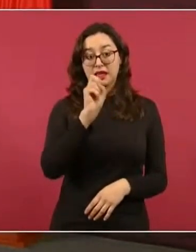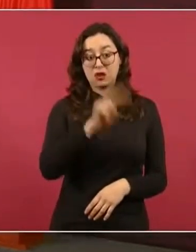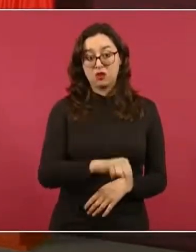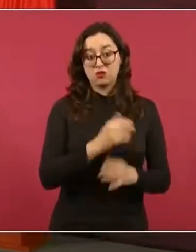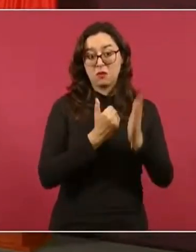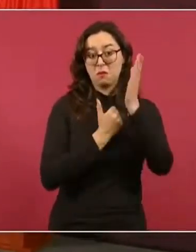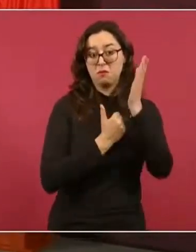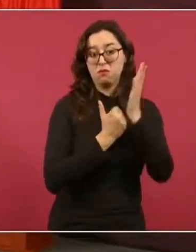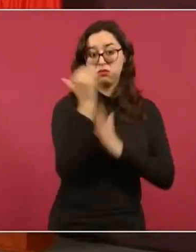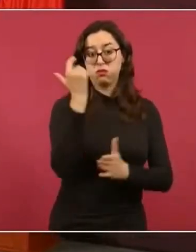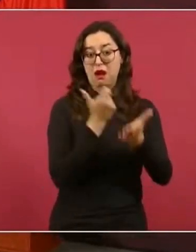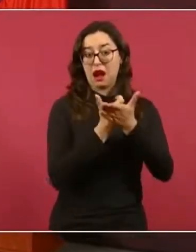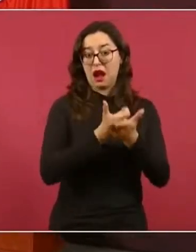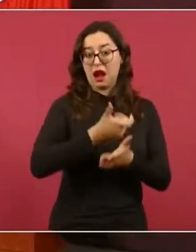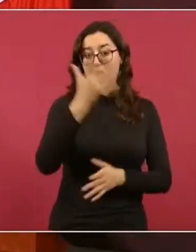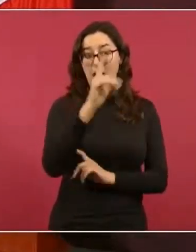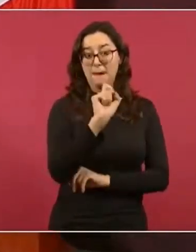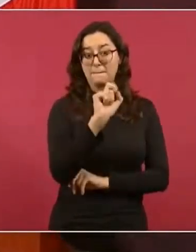% el precio.